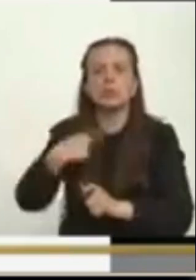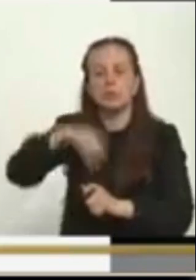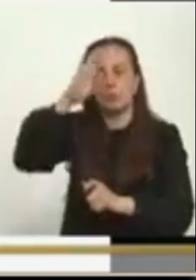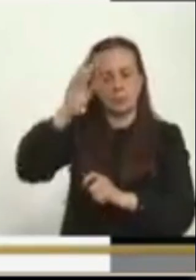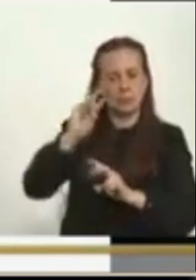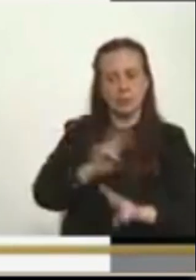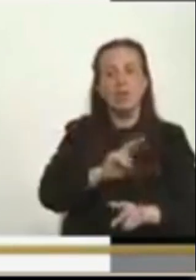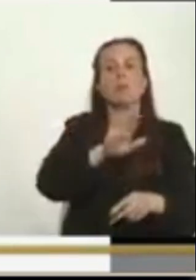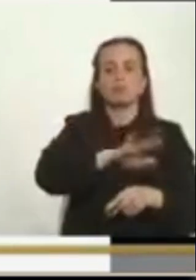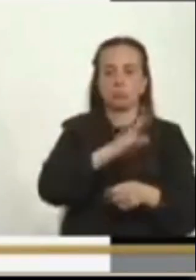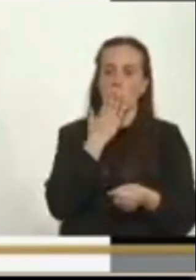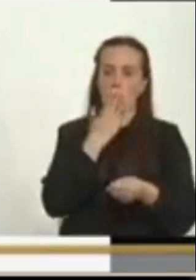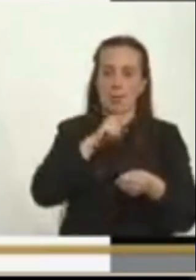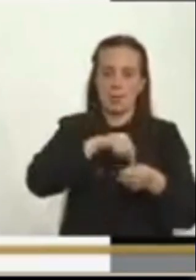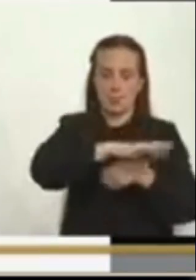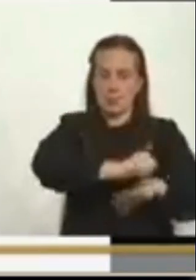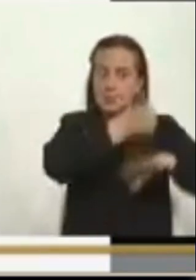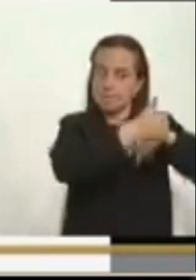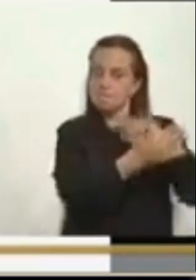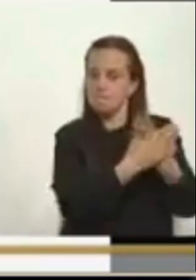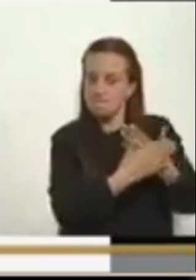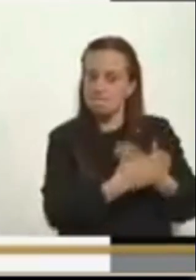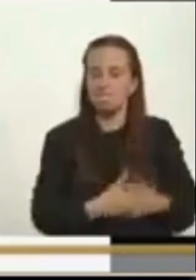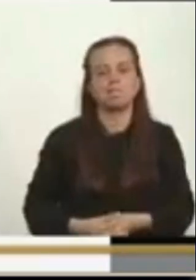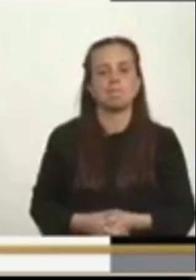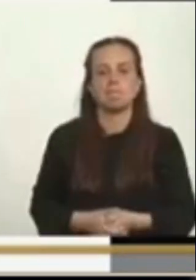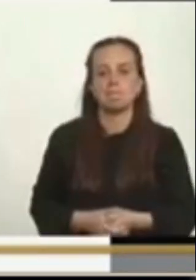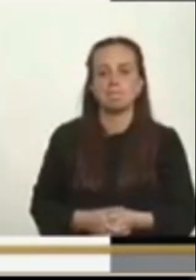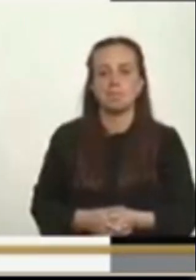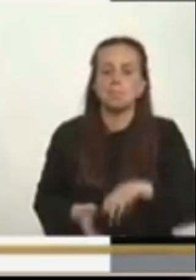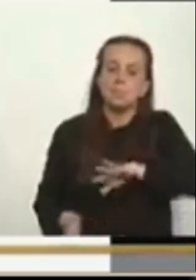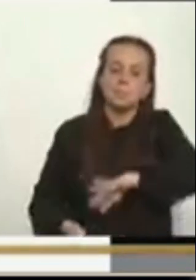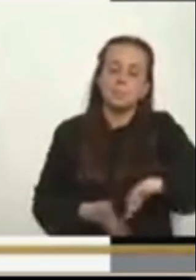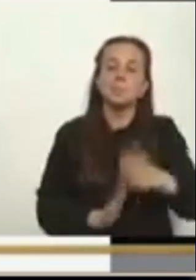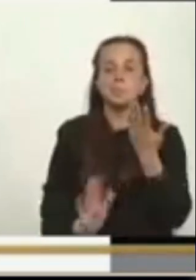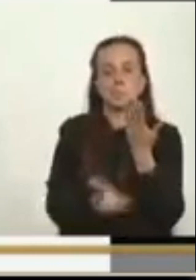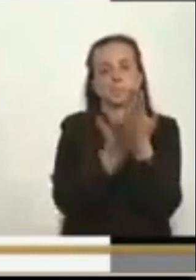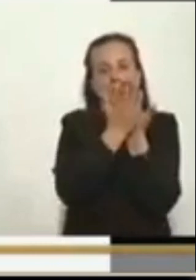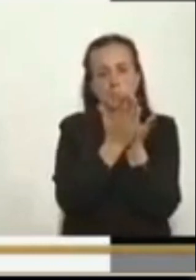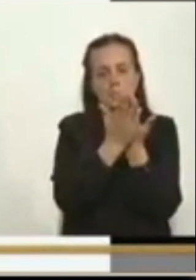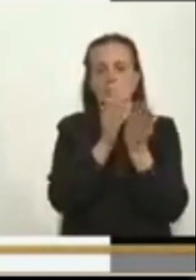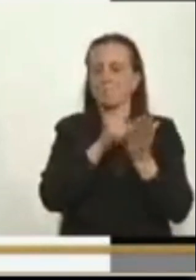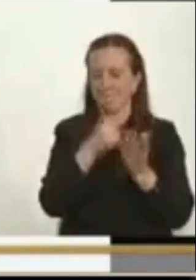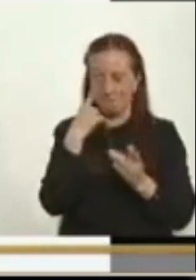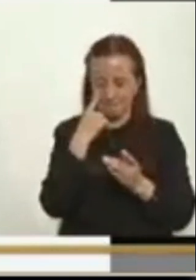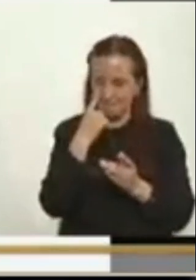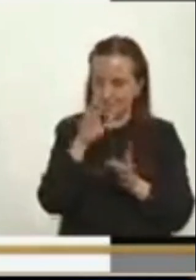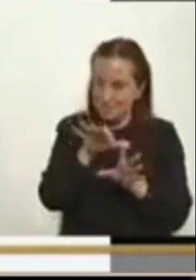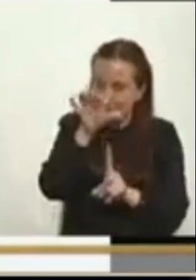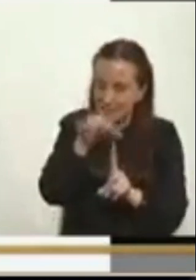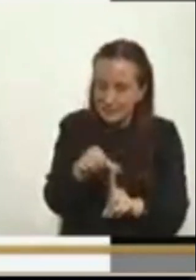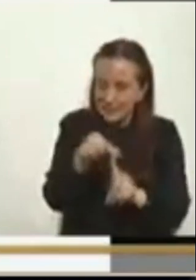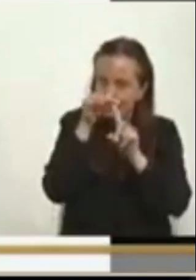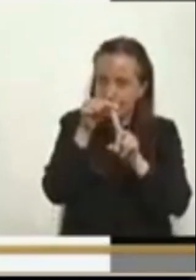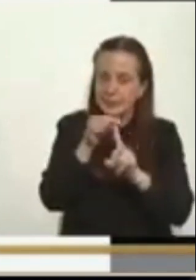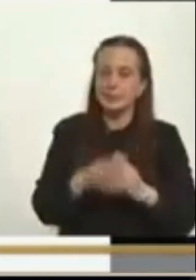indígenas. Sigo con el informe oficial. Miren este detalle, senadores.